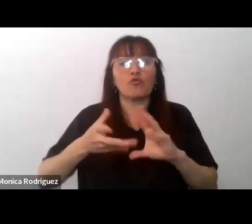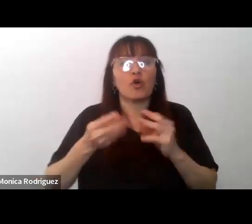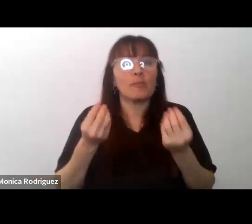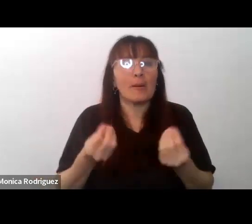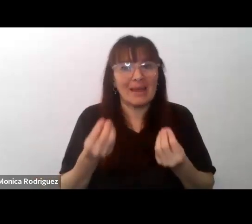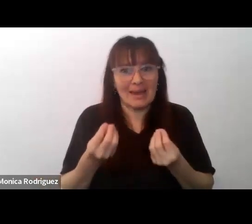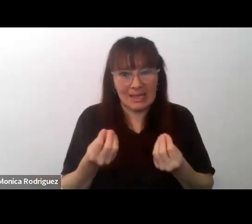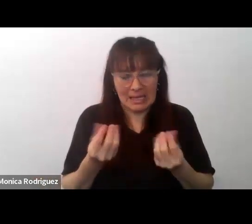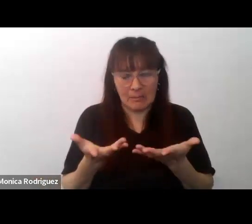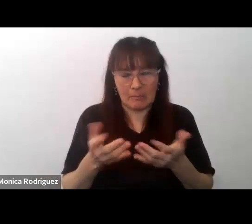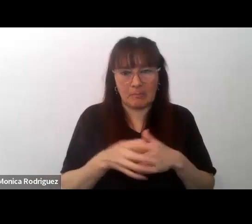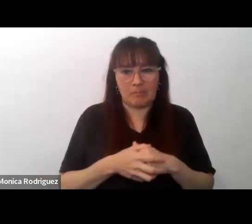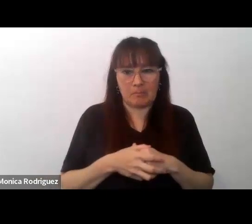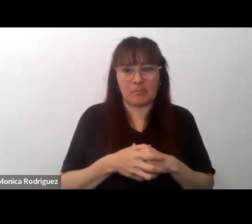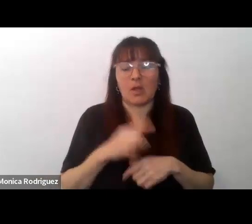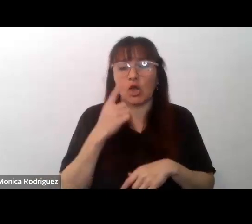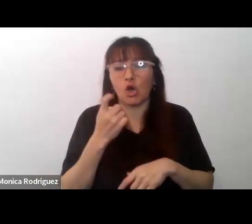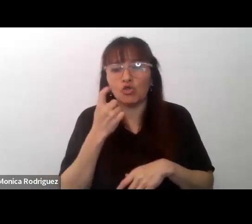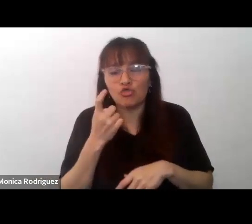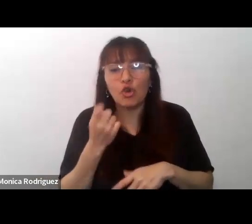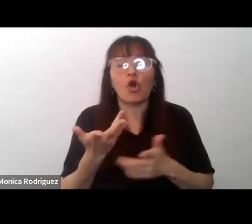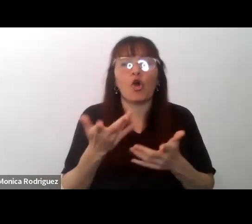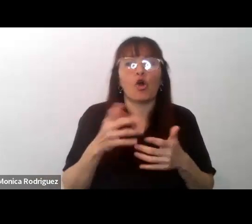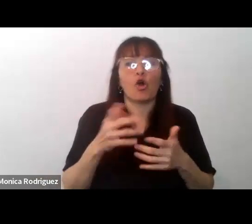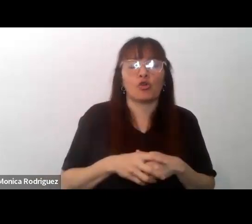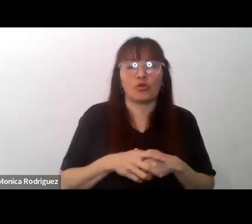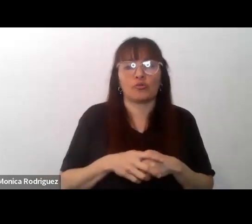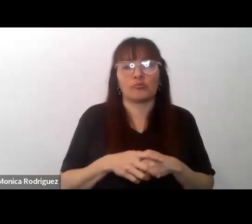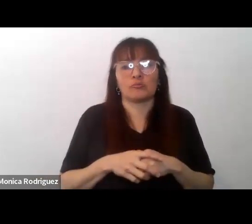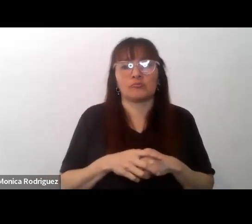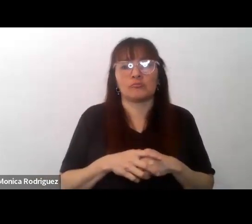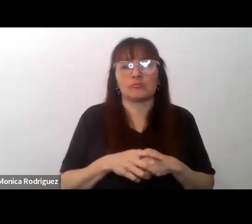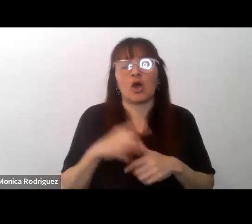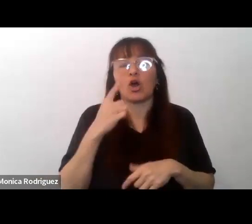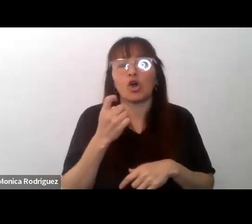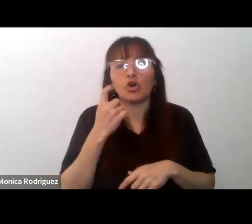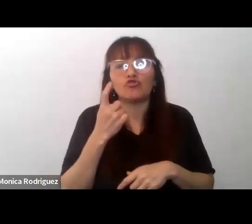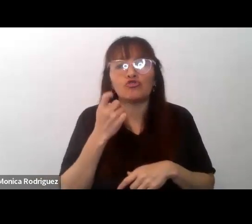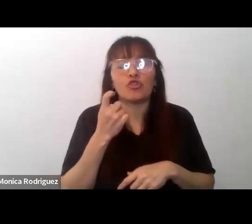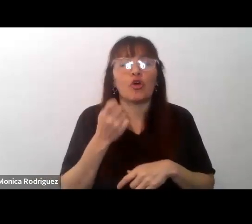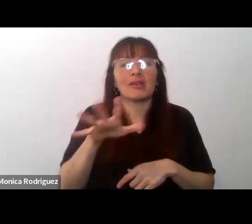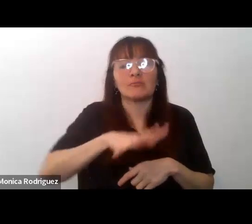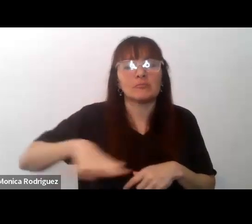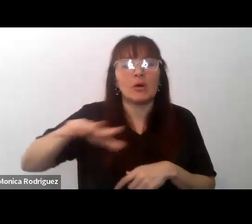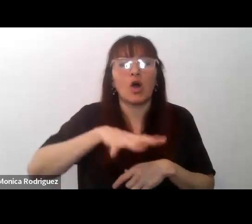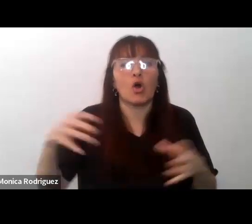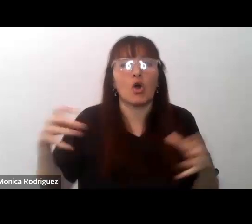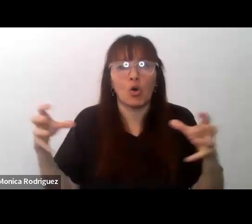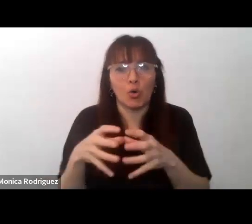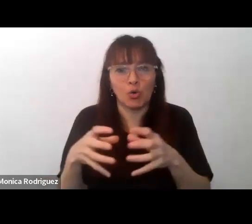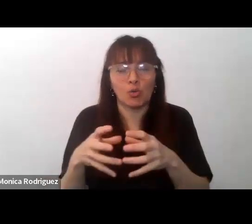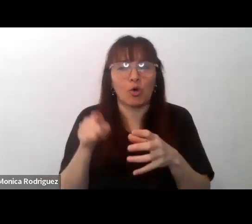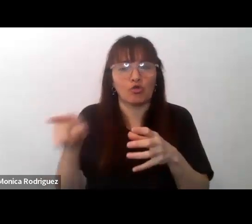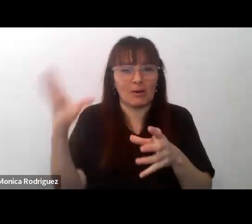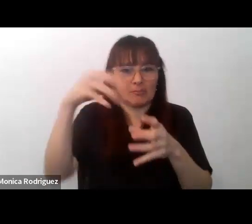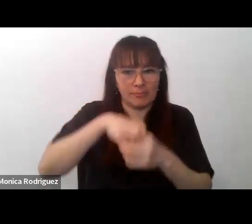escapar de toda forma de control incluida incluido el control de la colectividad en la que él está